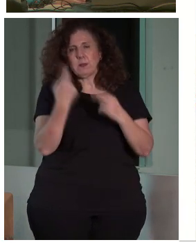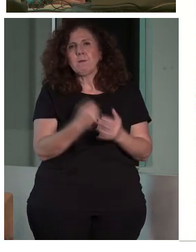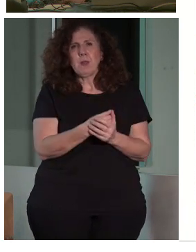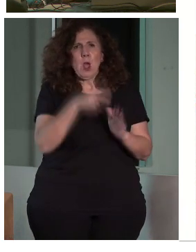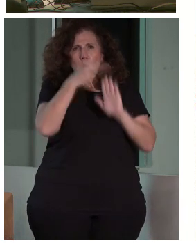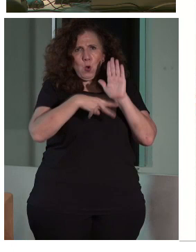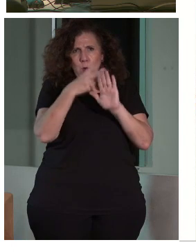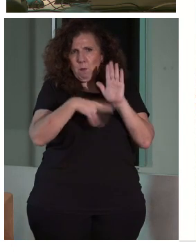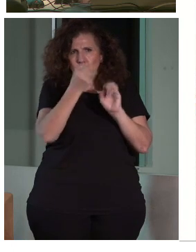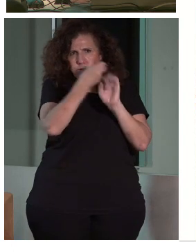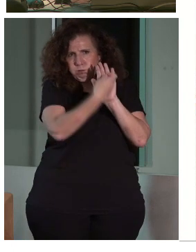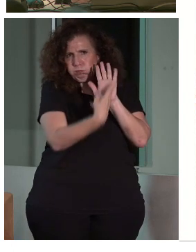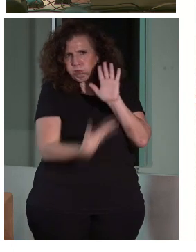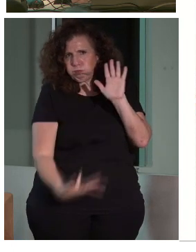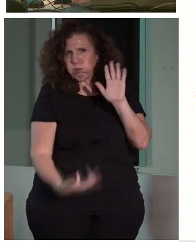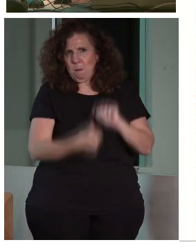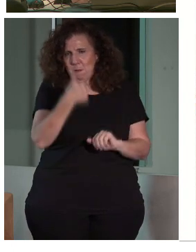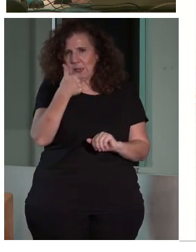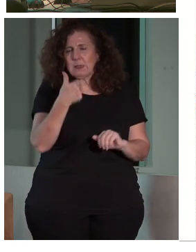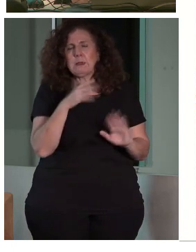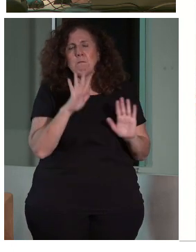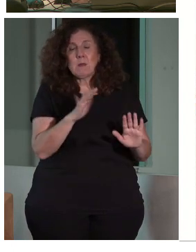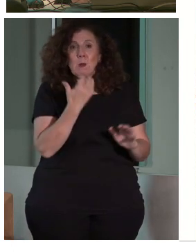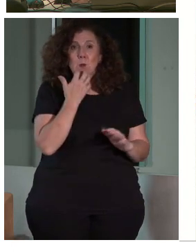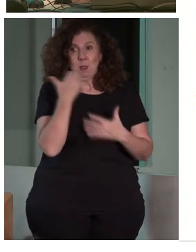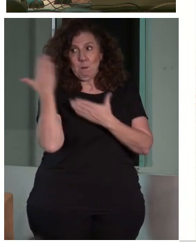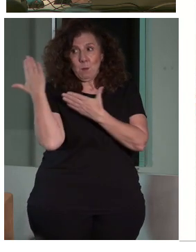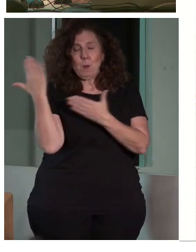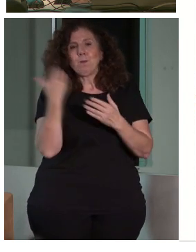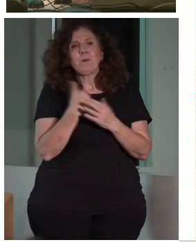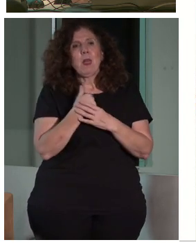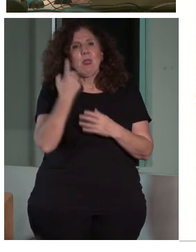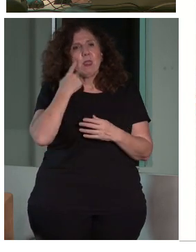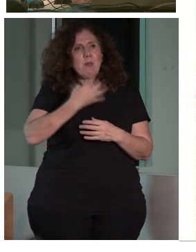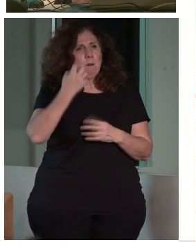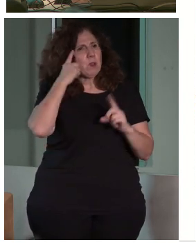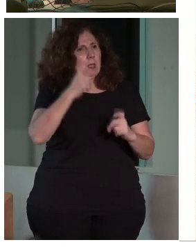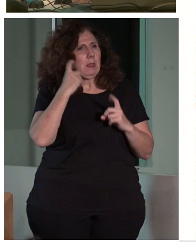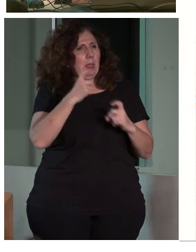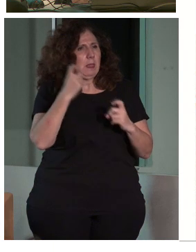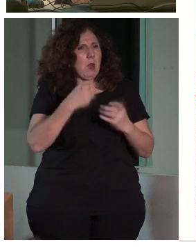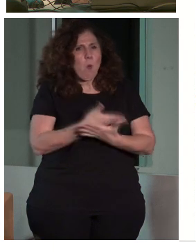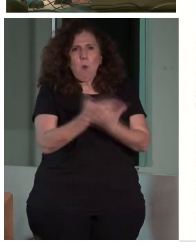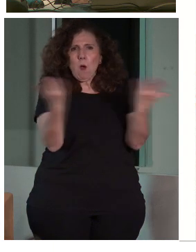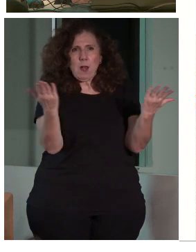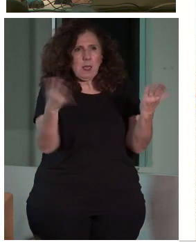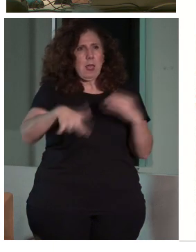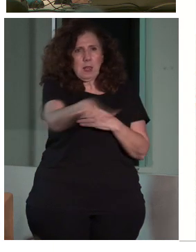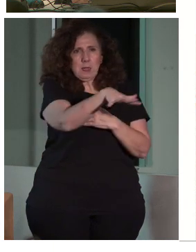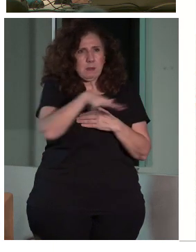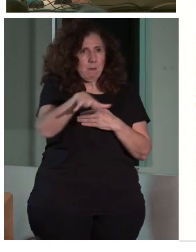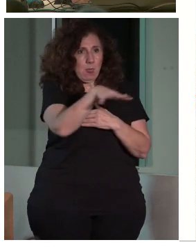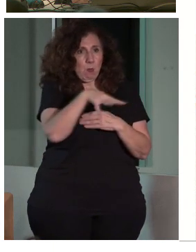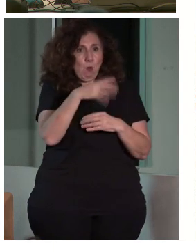por supuesto no me da tiempo a desarrollarla toda, pero dice que se debería procurar que cualquier elemento o espacio arquitectónico que se